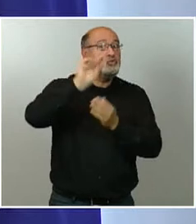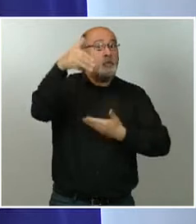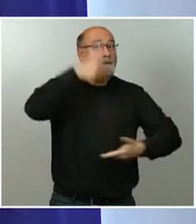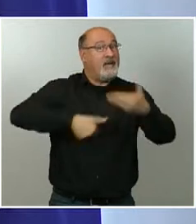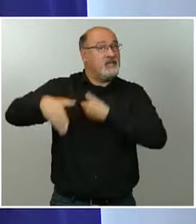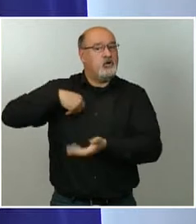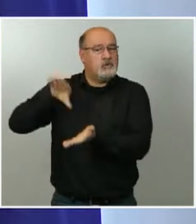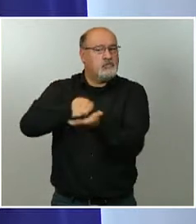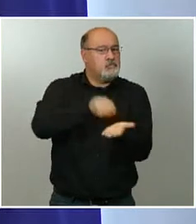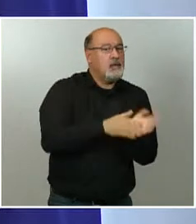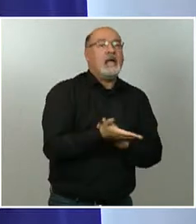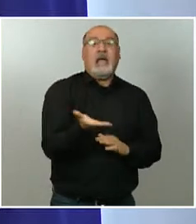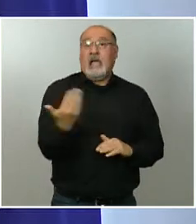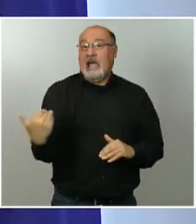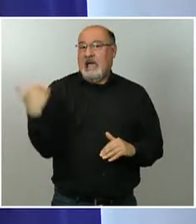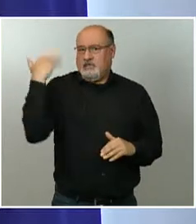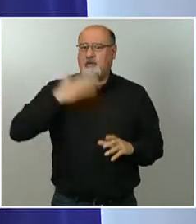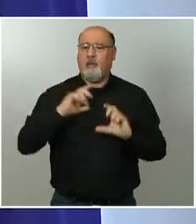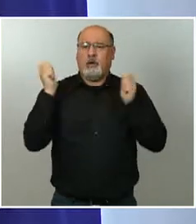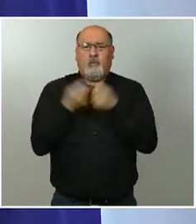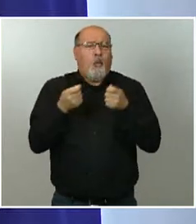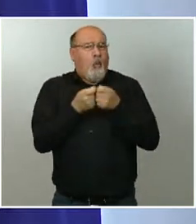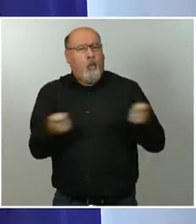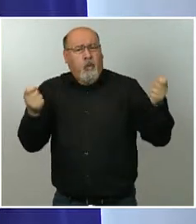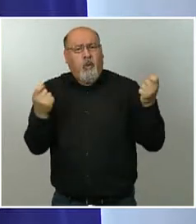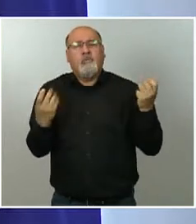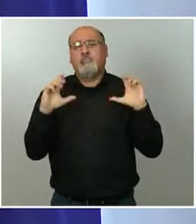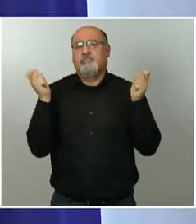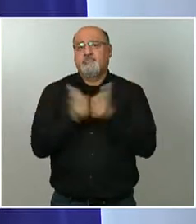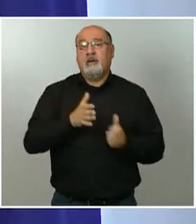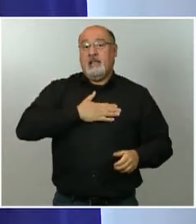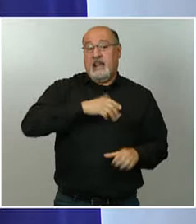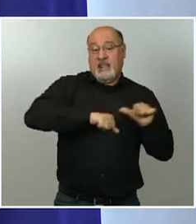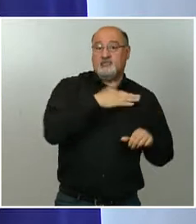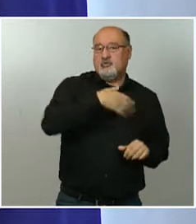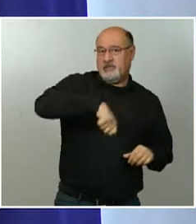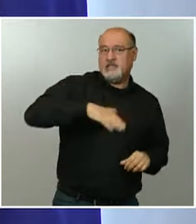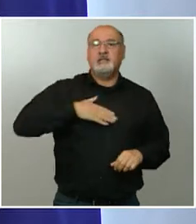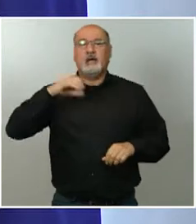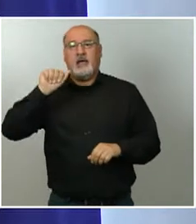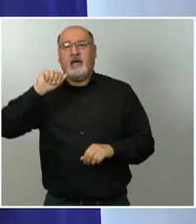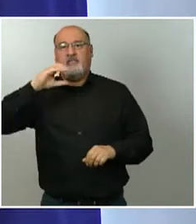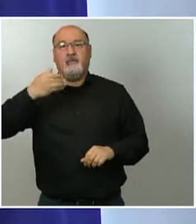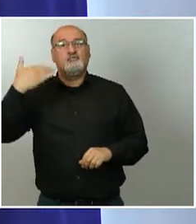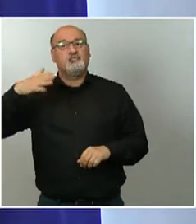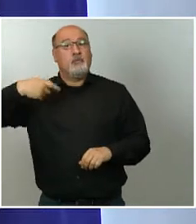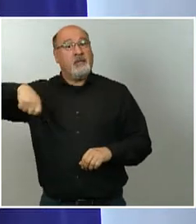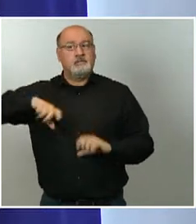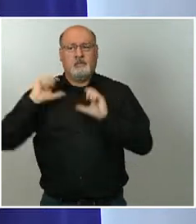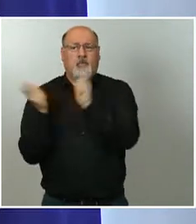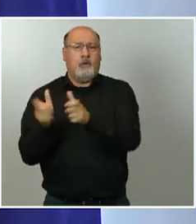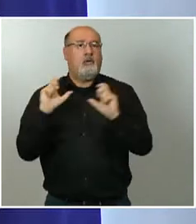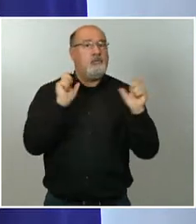tuve una reunión larga con el presidente de la Liga, después con el presidente de la ACB, escuchamos sus razones y hemos recogido en buena medida